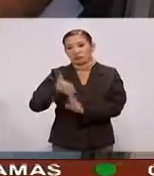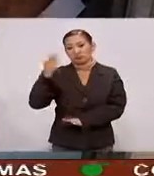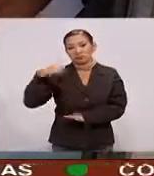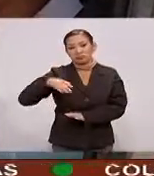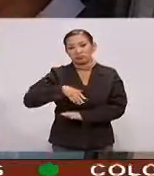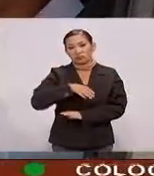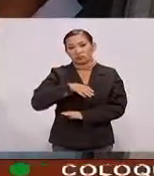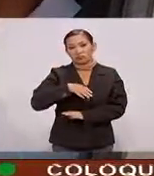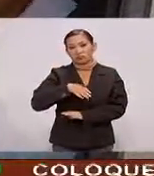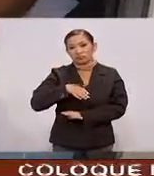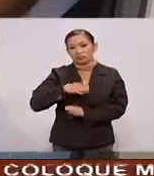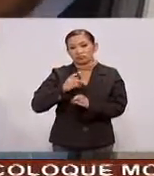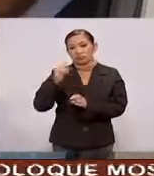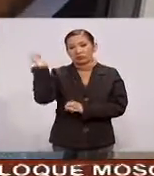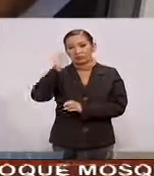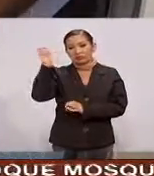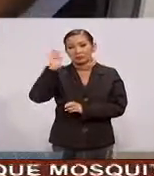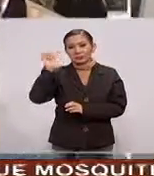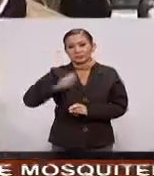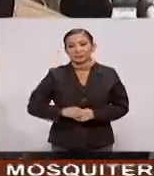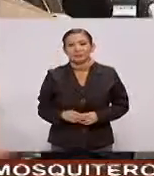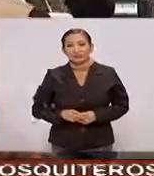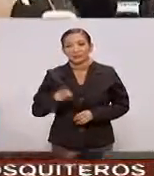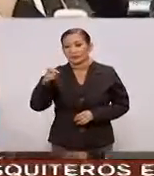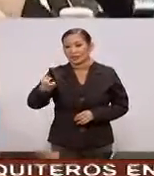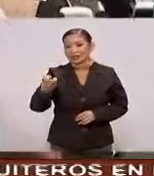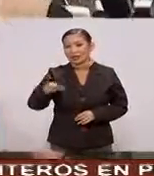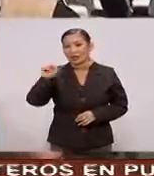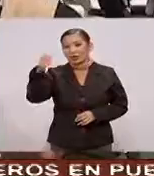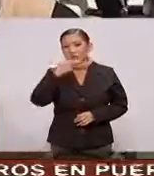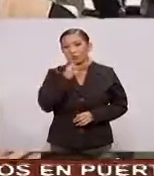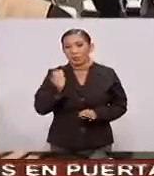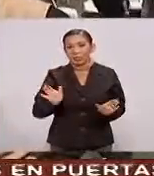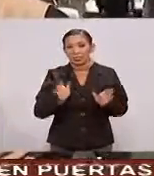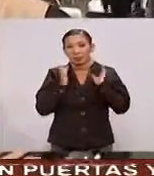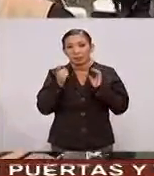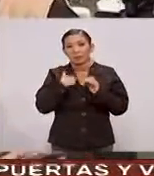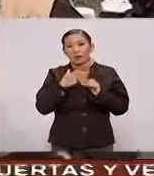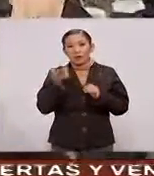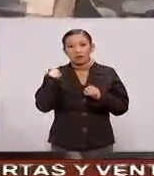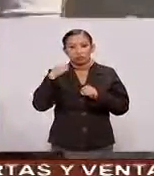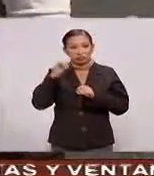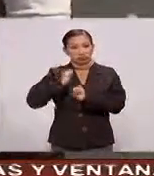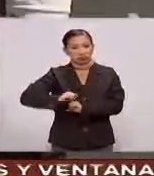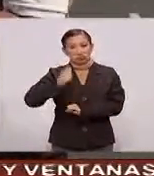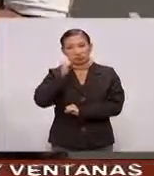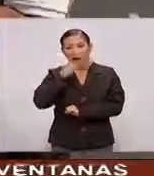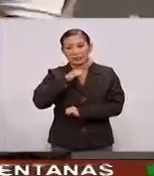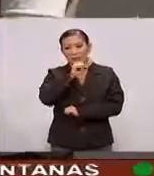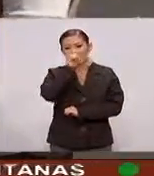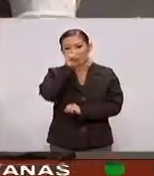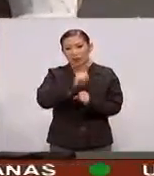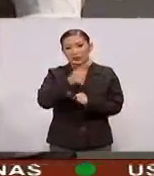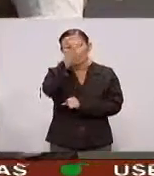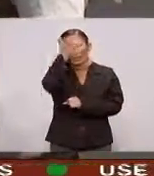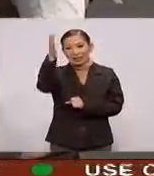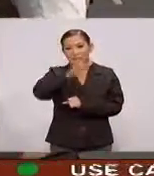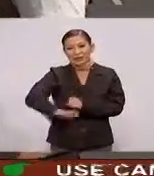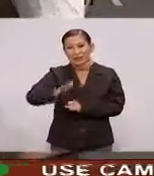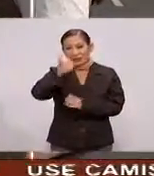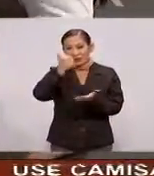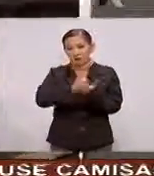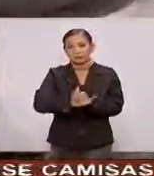Pecero Este otro automovilista Fue sorprendido por autoridades De la Secretaría del Medio Ambiente